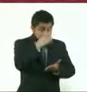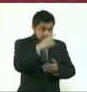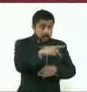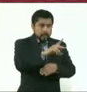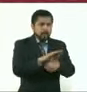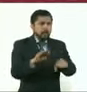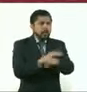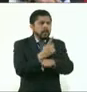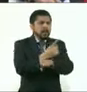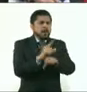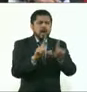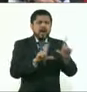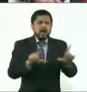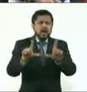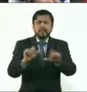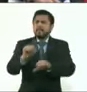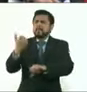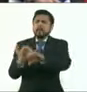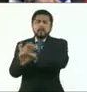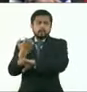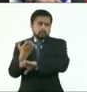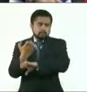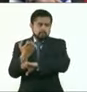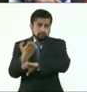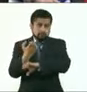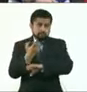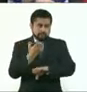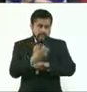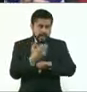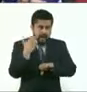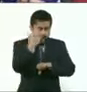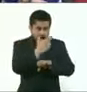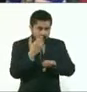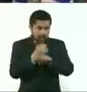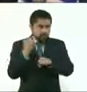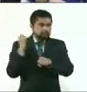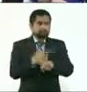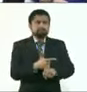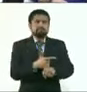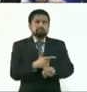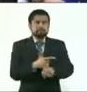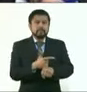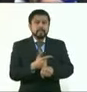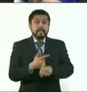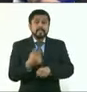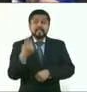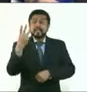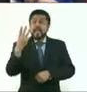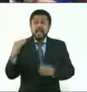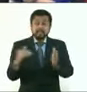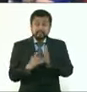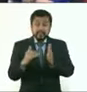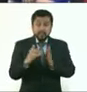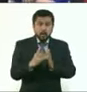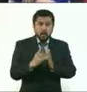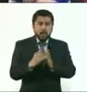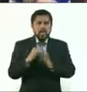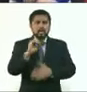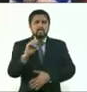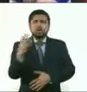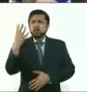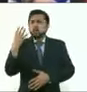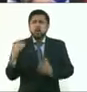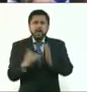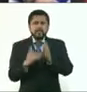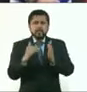hablando de valores de autos de tres millones de pesos, cuatro millones de pesos, y no estamos hablando de flotillas